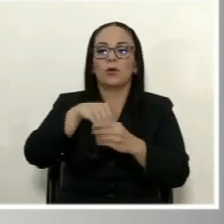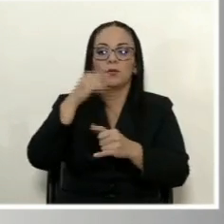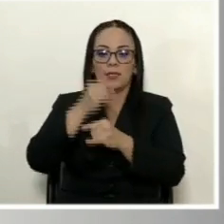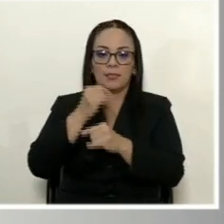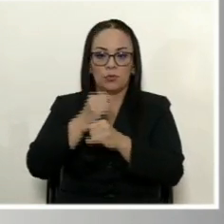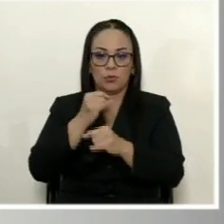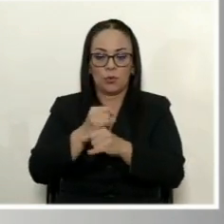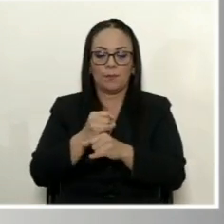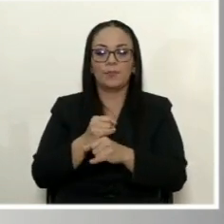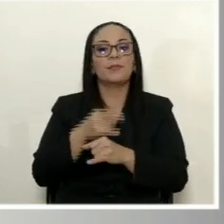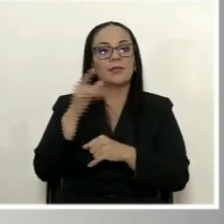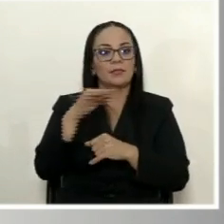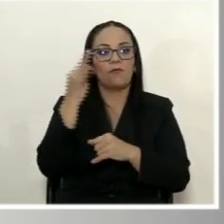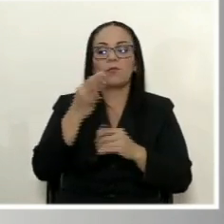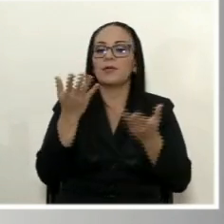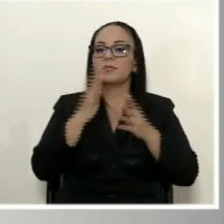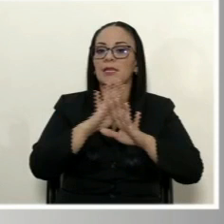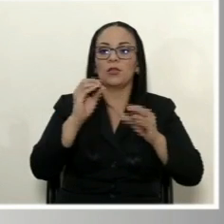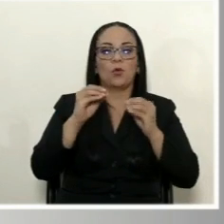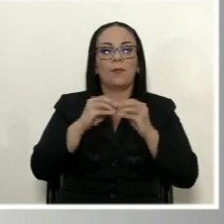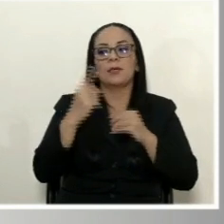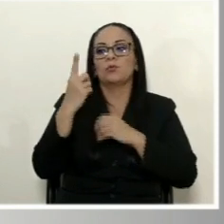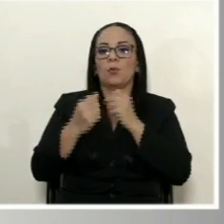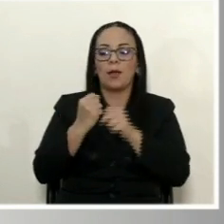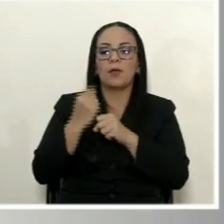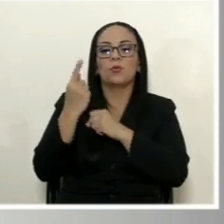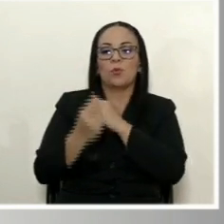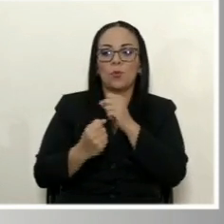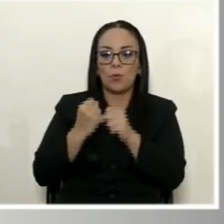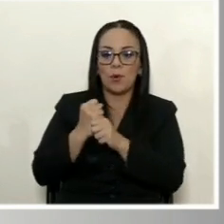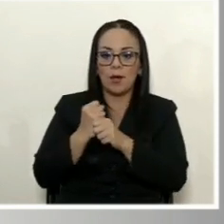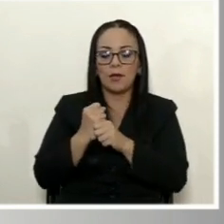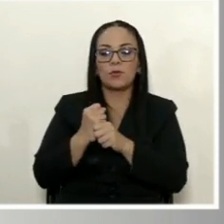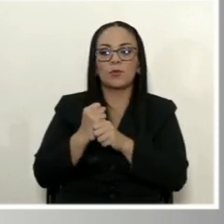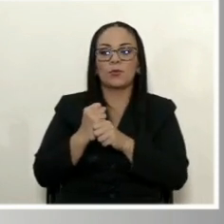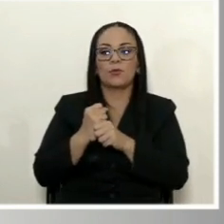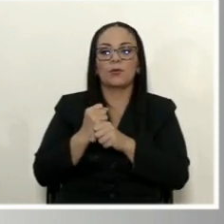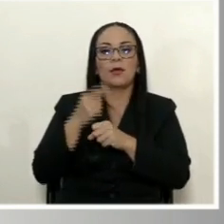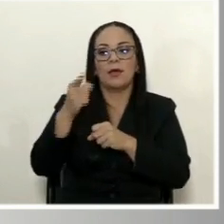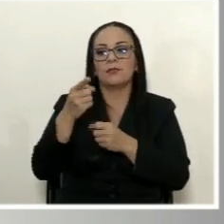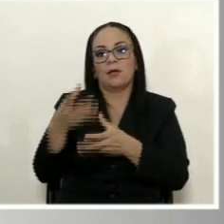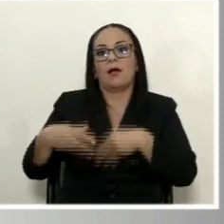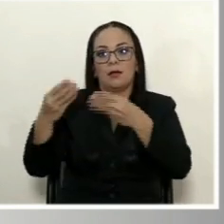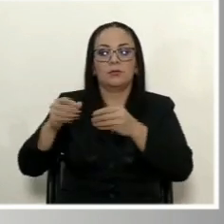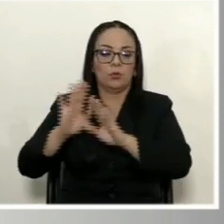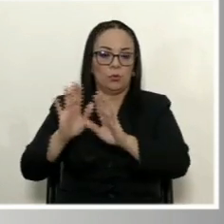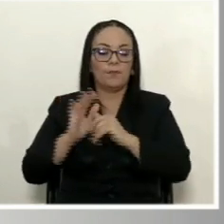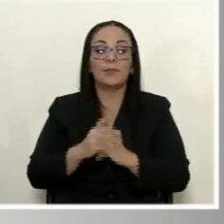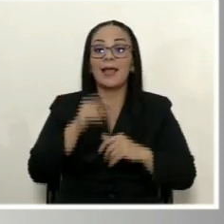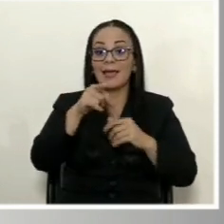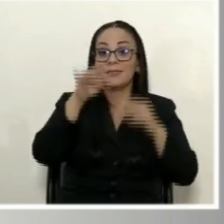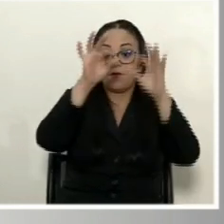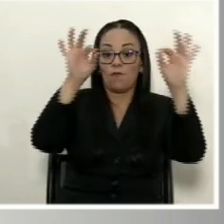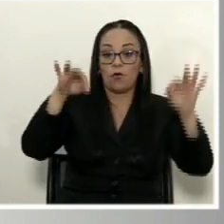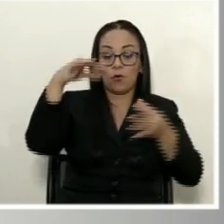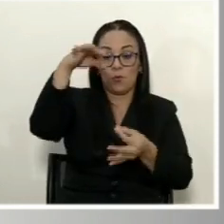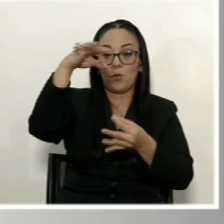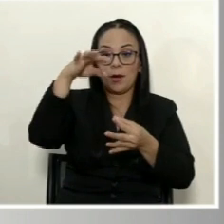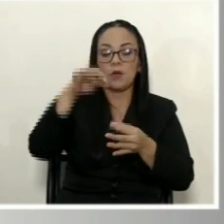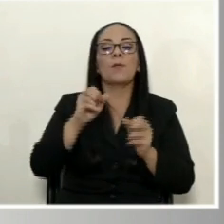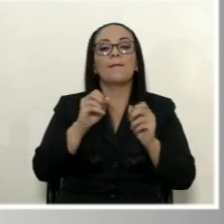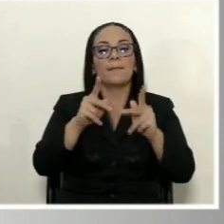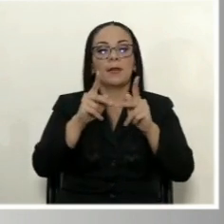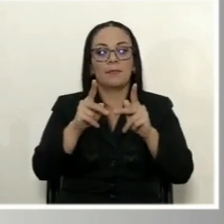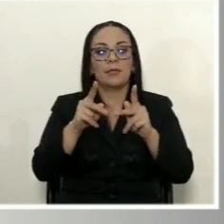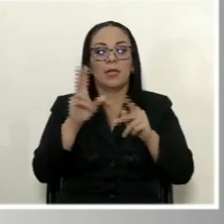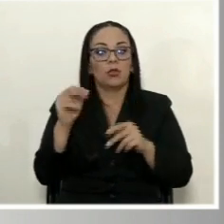institución. De esa forma ya no tendríamos año a año que estar haciendo estas erogaciones. Este formulario no solamente permite